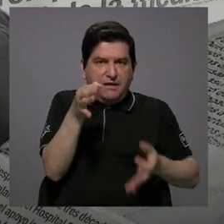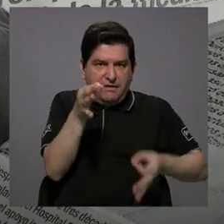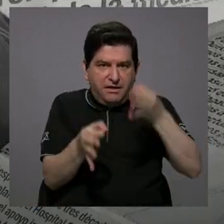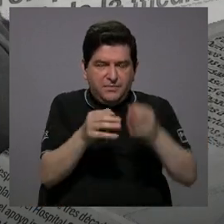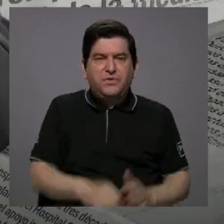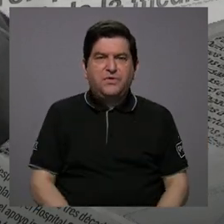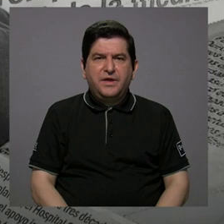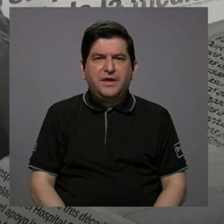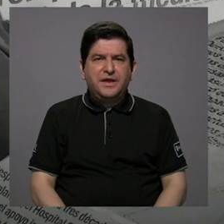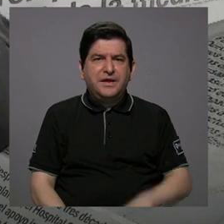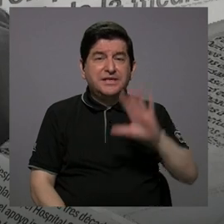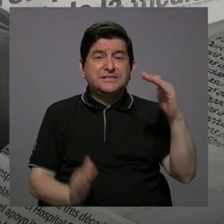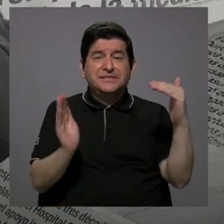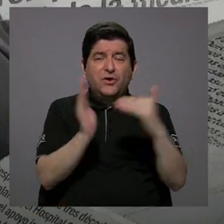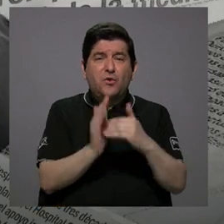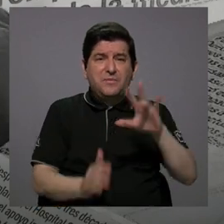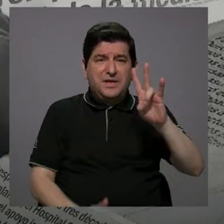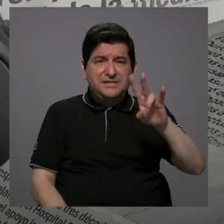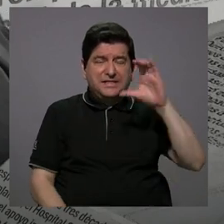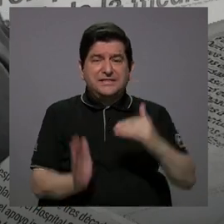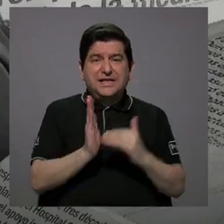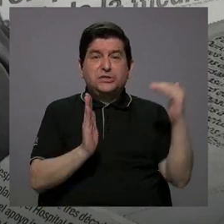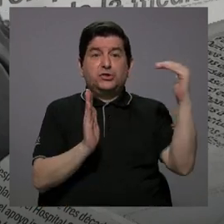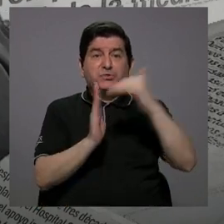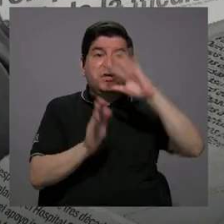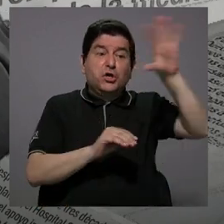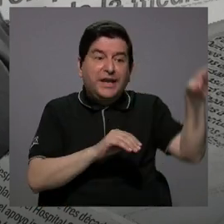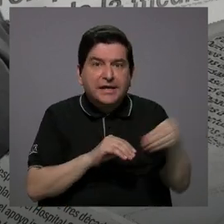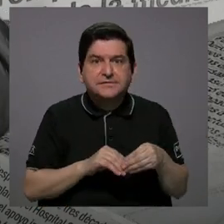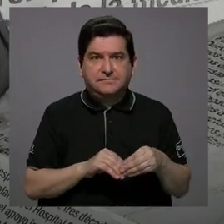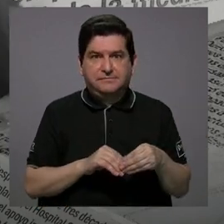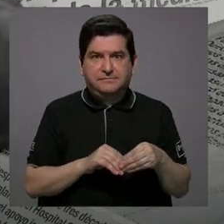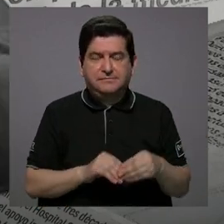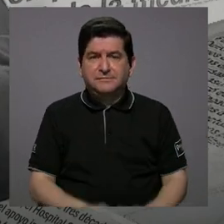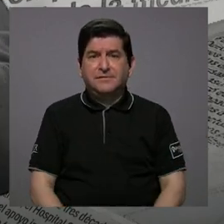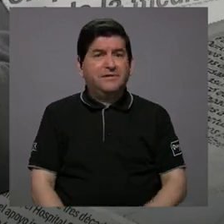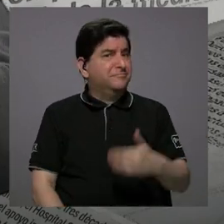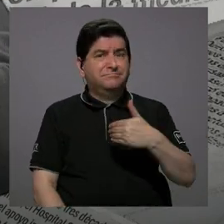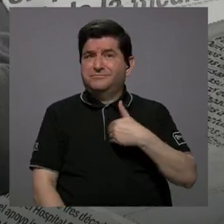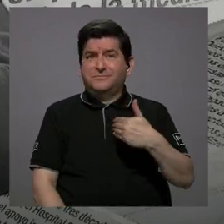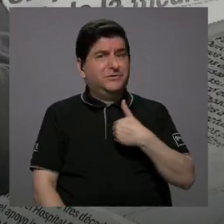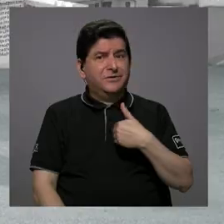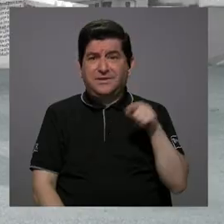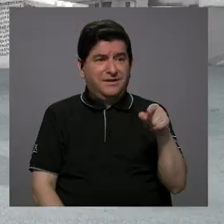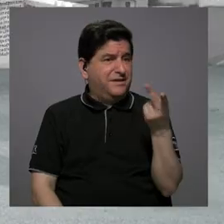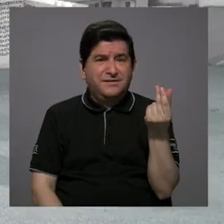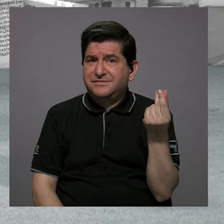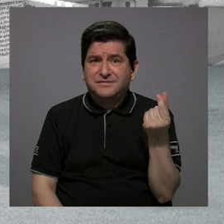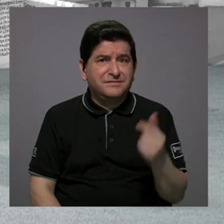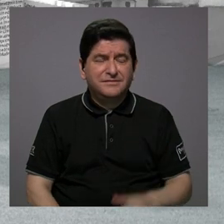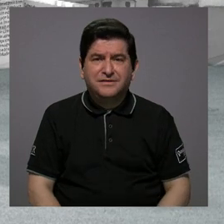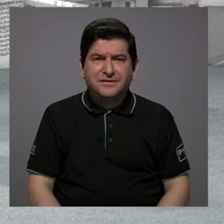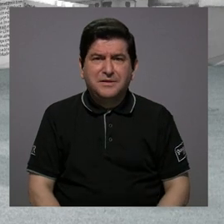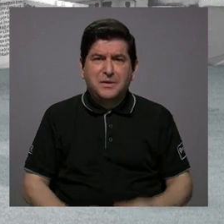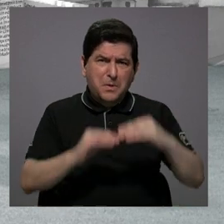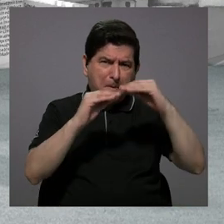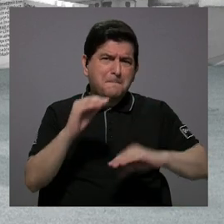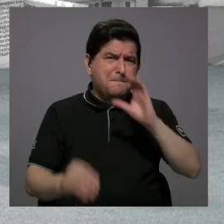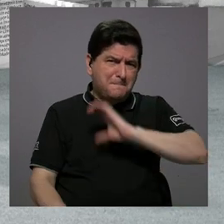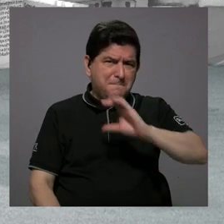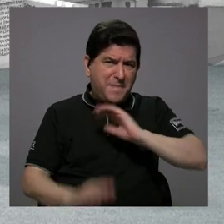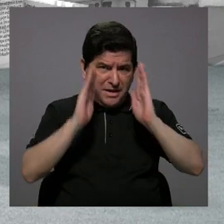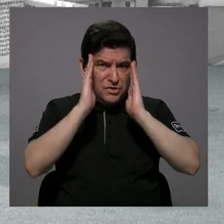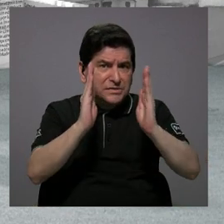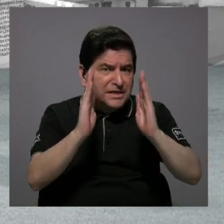más de 5.700 millones adicionales que no recibimos. Pero entonces, ¿hay menos calidad de